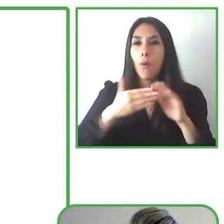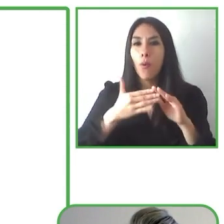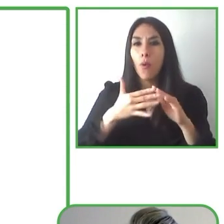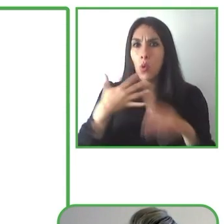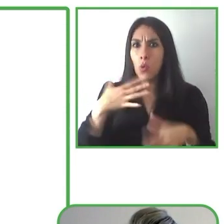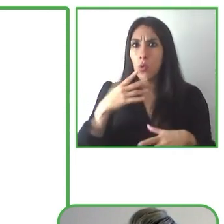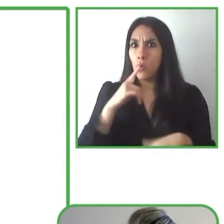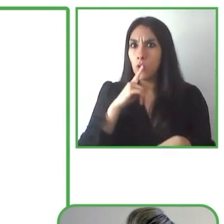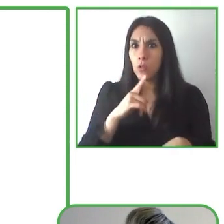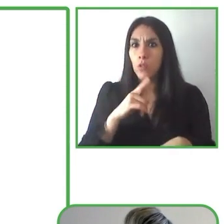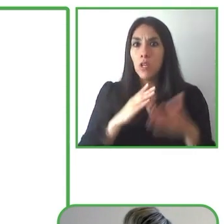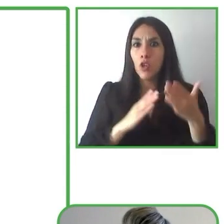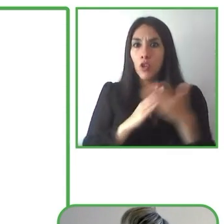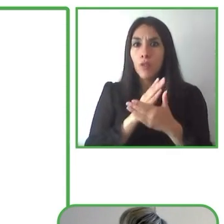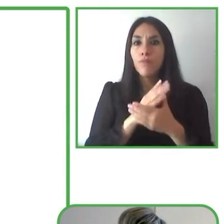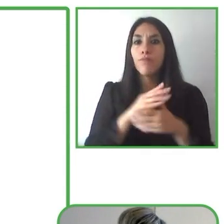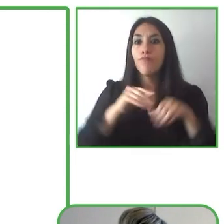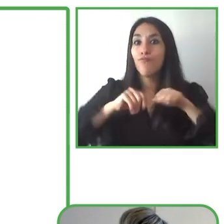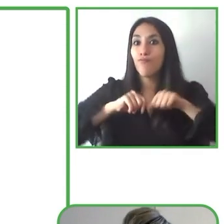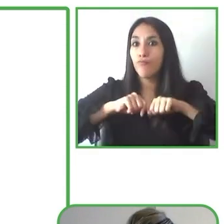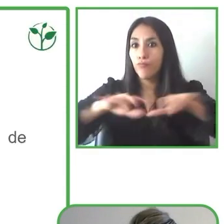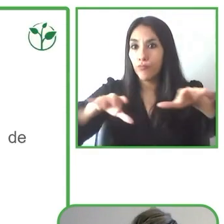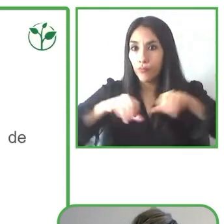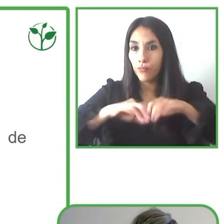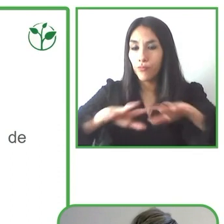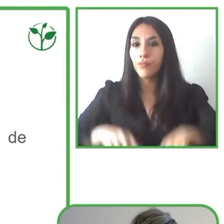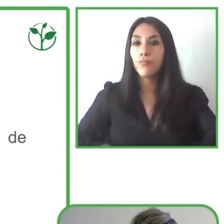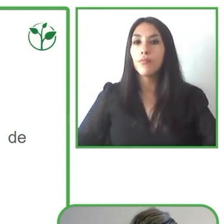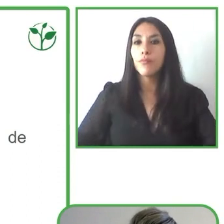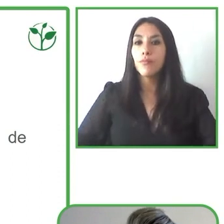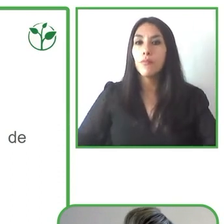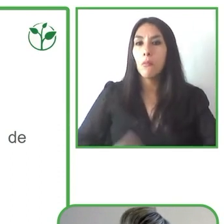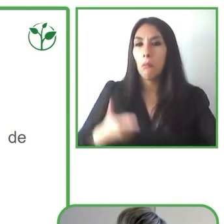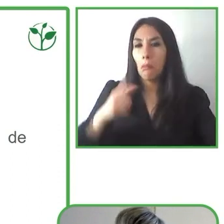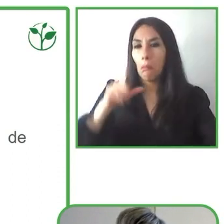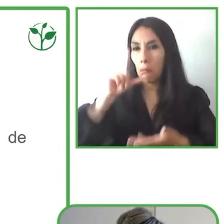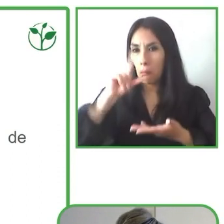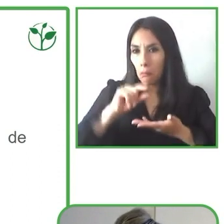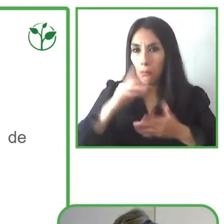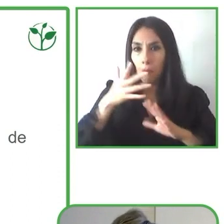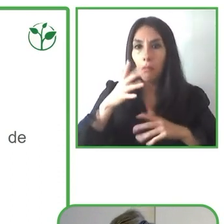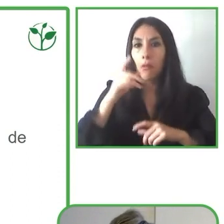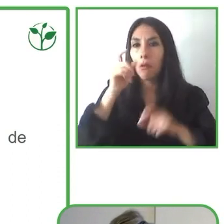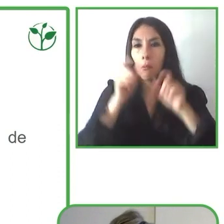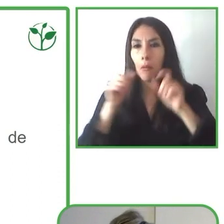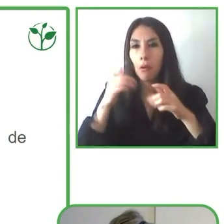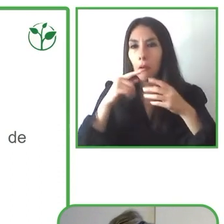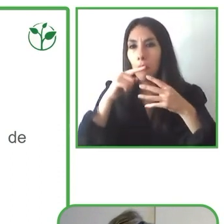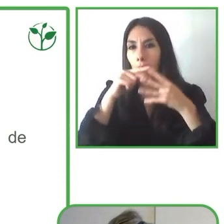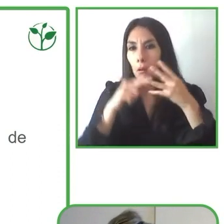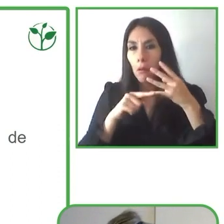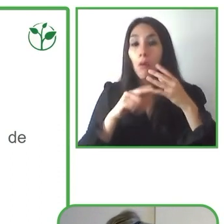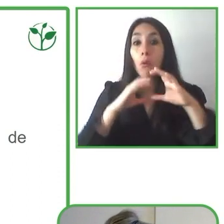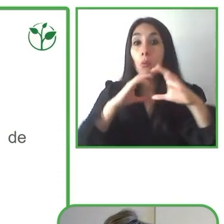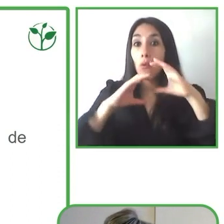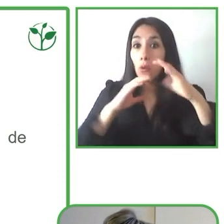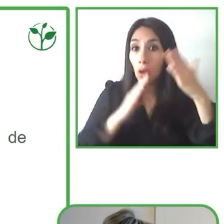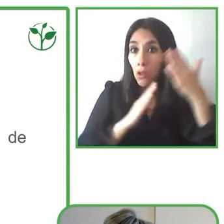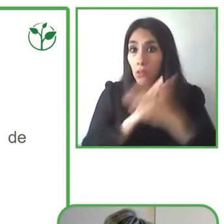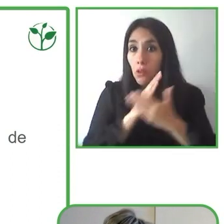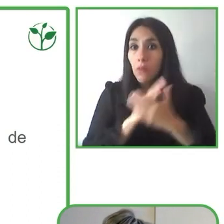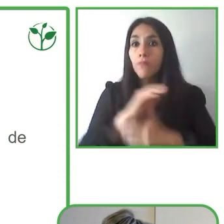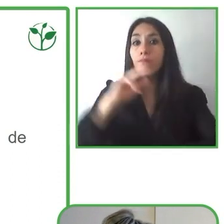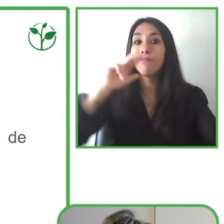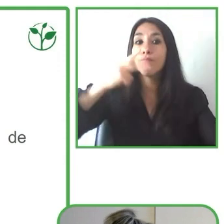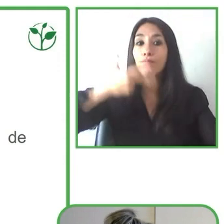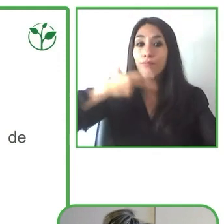oferta de comunicación accesible. Tres convicciones nos inspiran. La